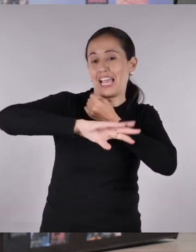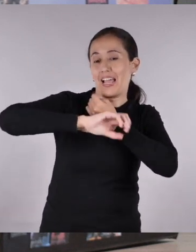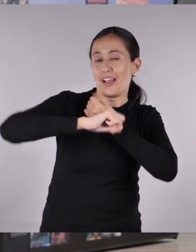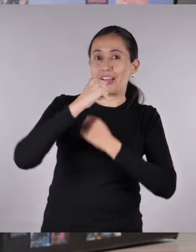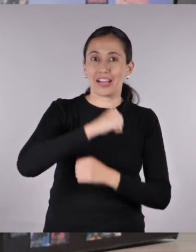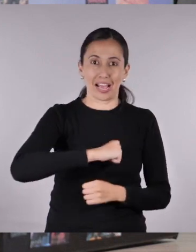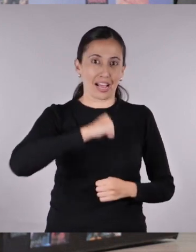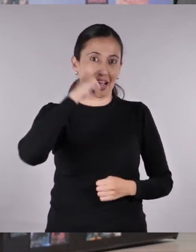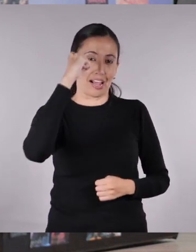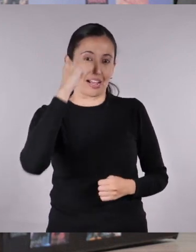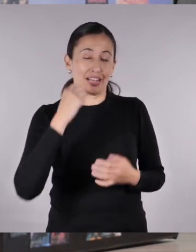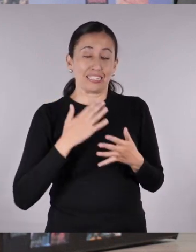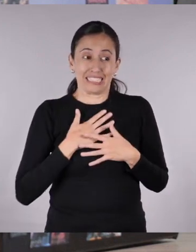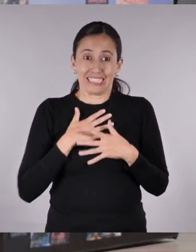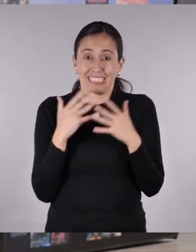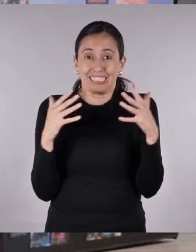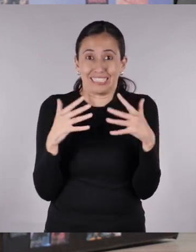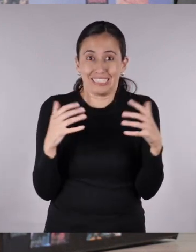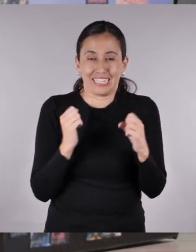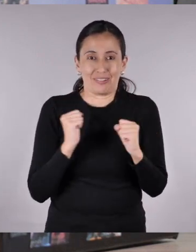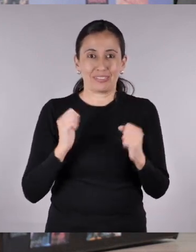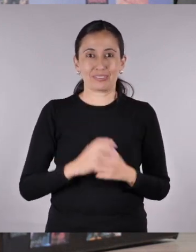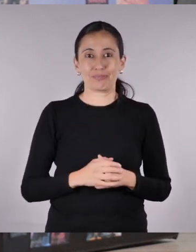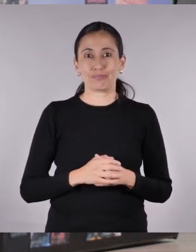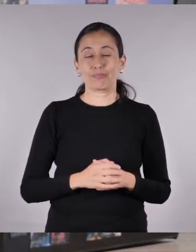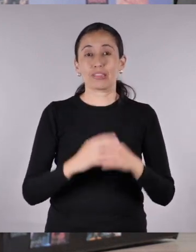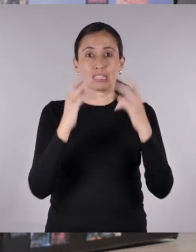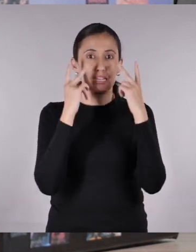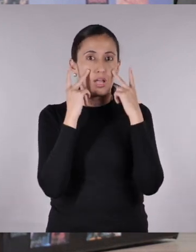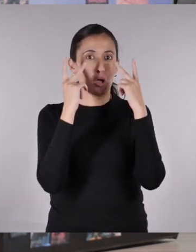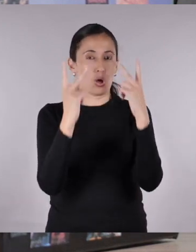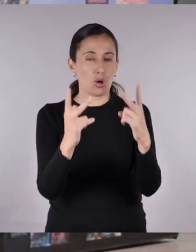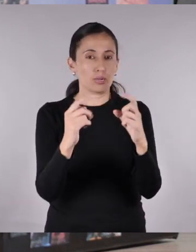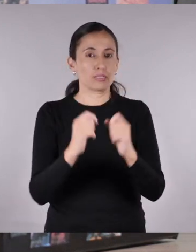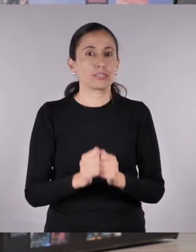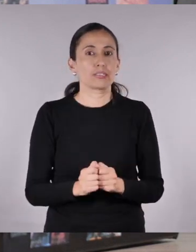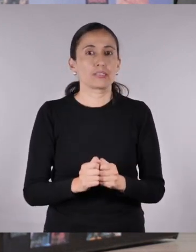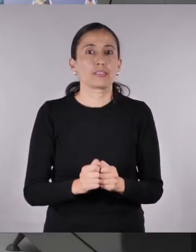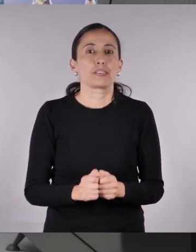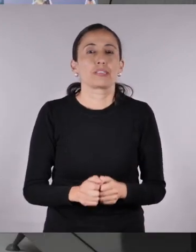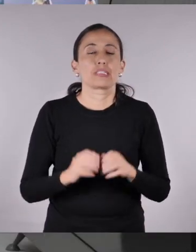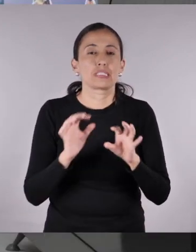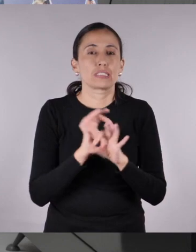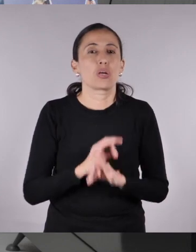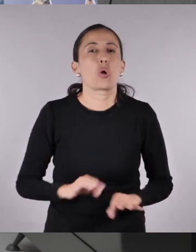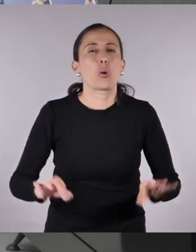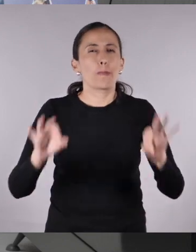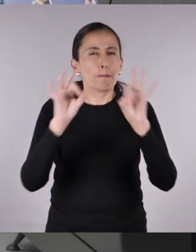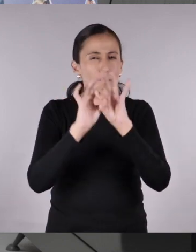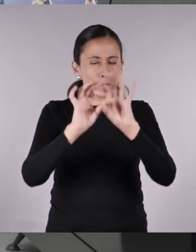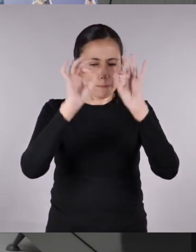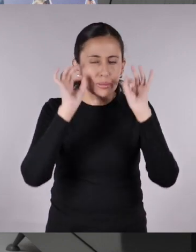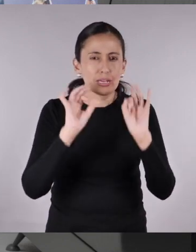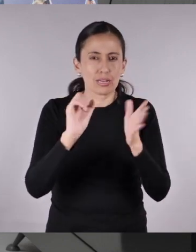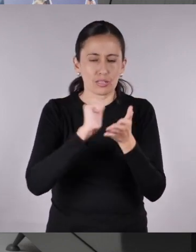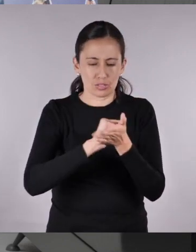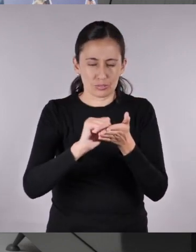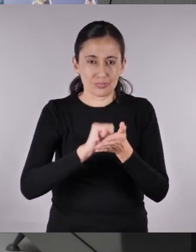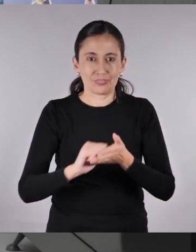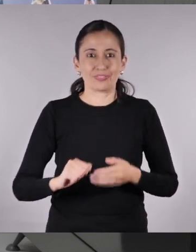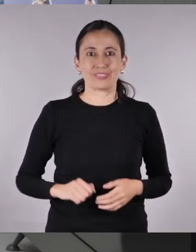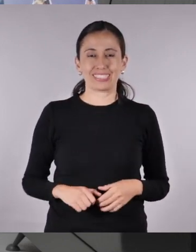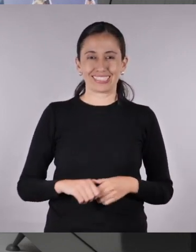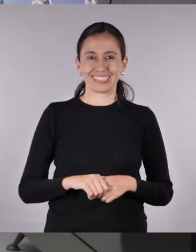ganadores o ganadoras del concurso. ¡Qué emoción! No puedo esperar. A ver, lo voy a anotar pero con